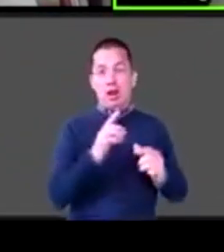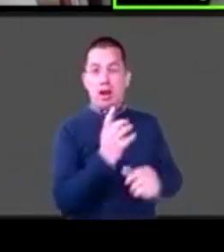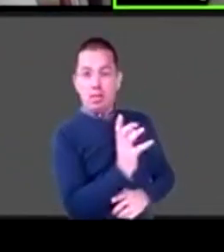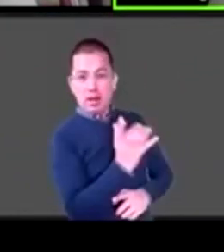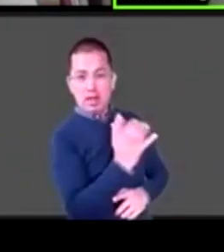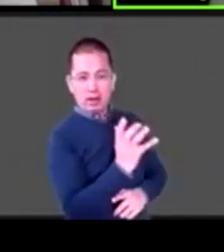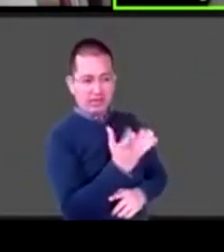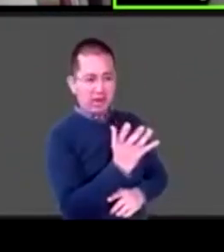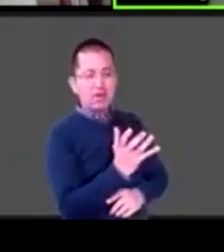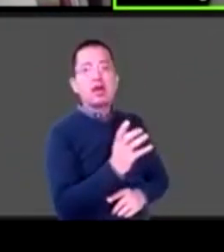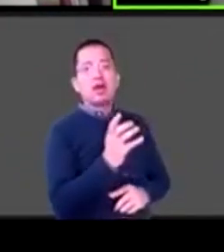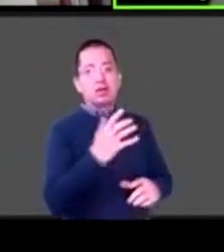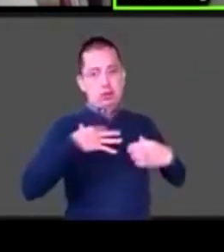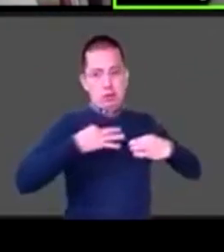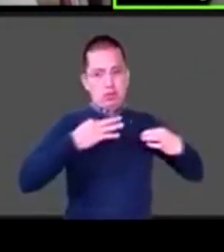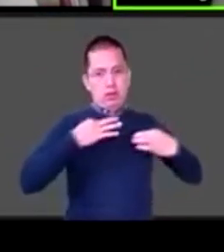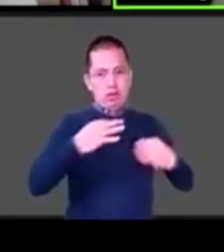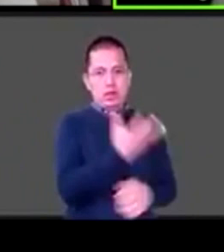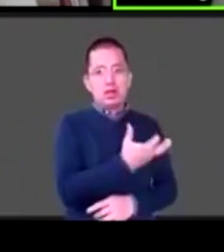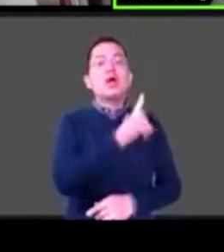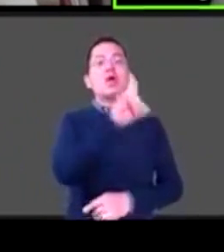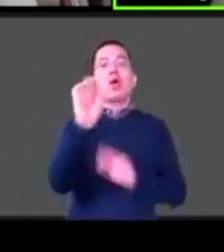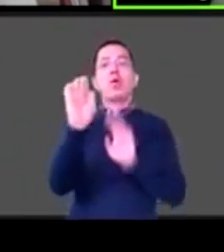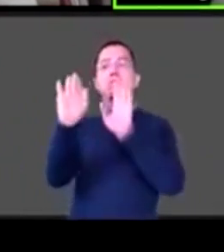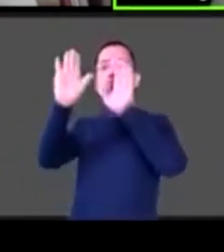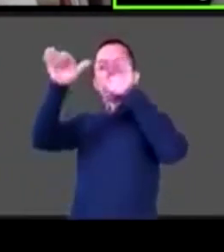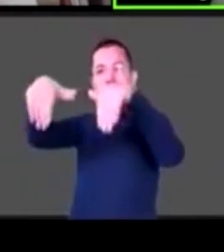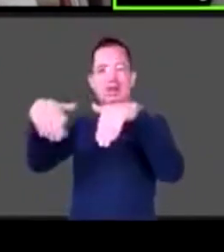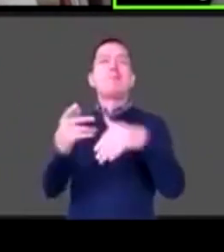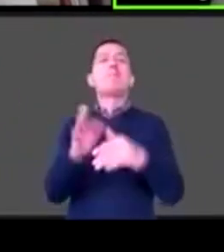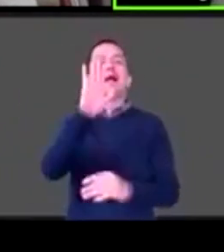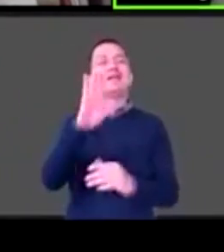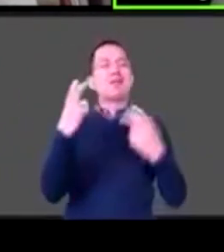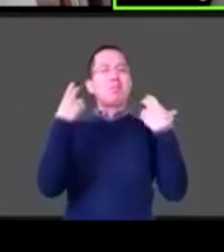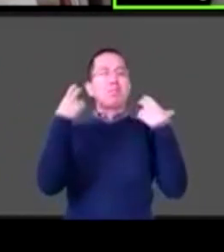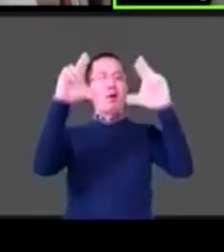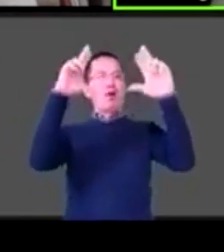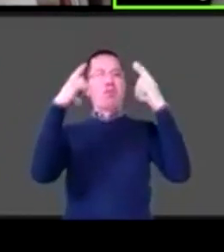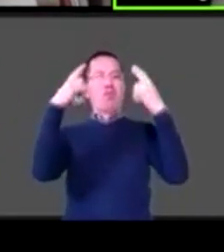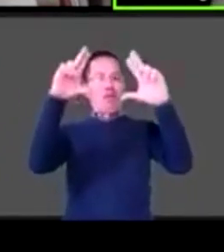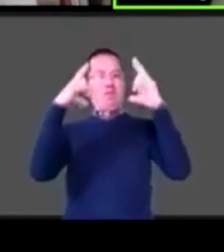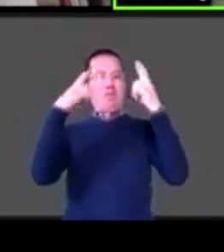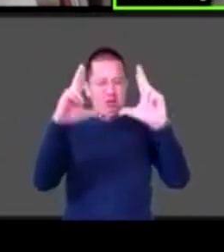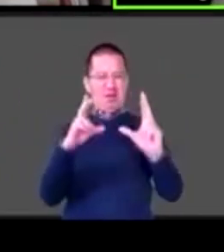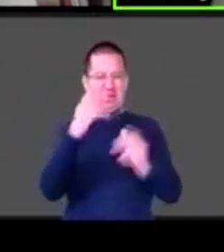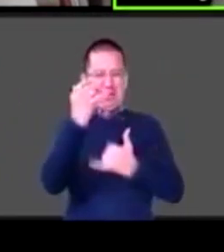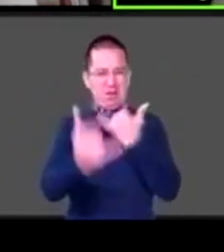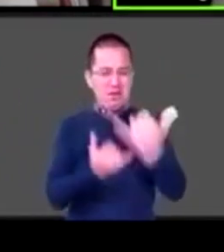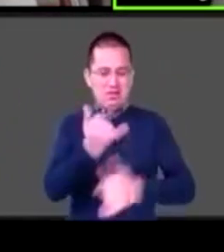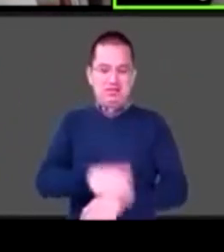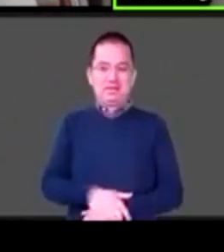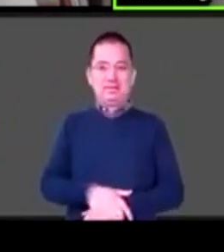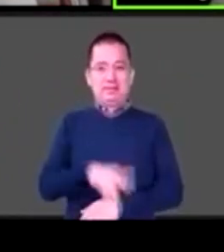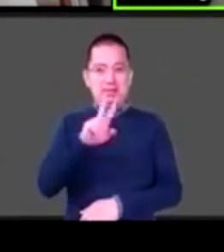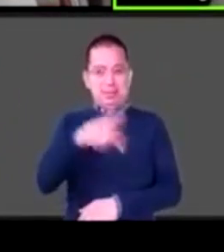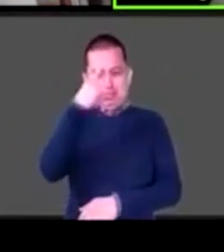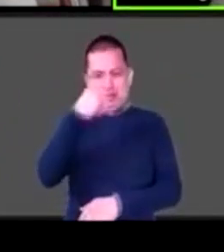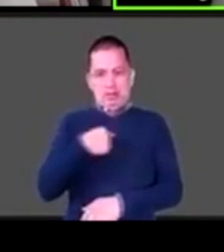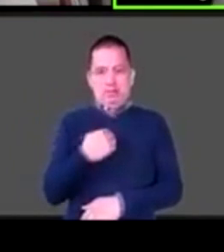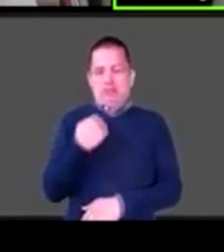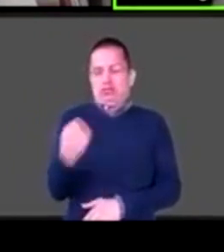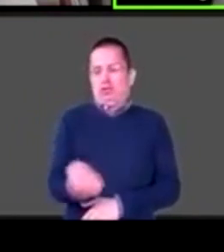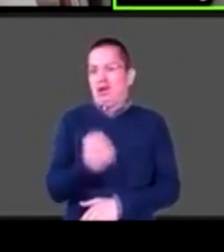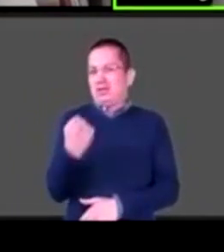tendedero. En fin, cosas así. la verdad yo soy muy afortunada porque Alan es un chavo que, bueno, está en la